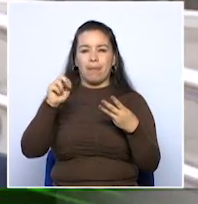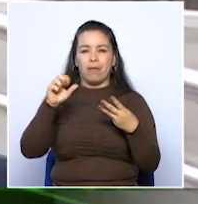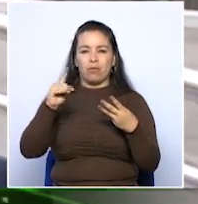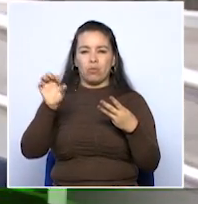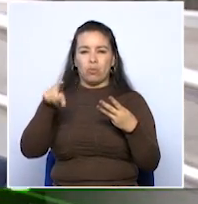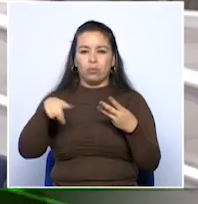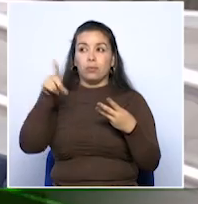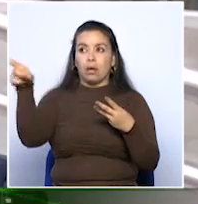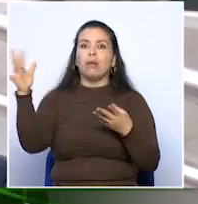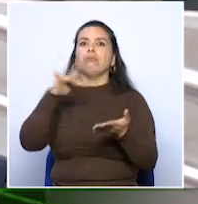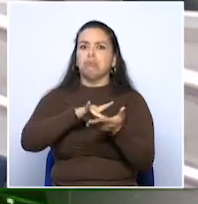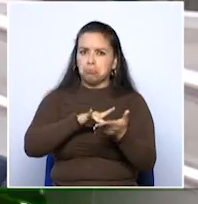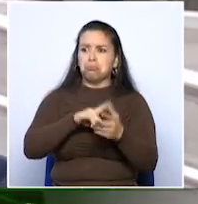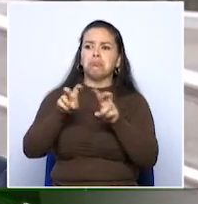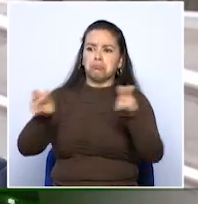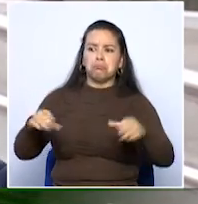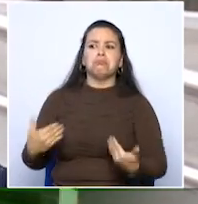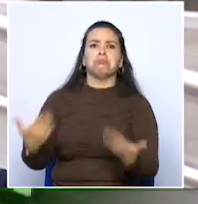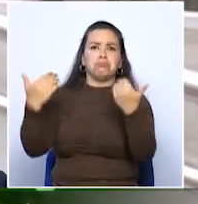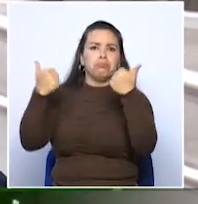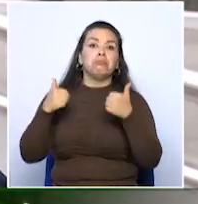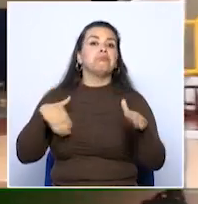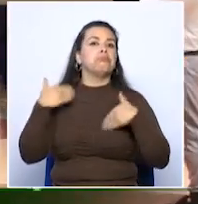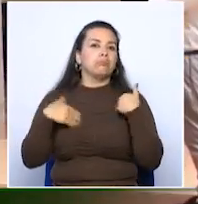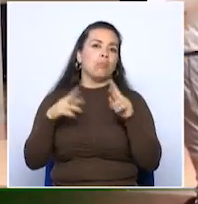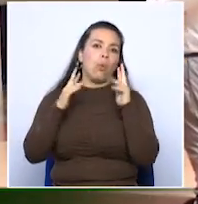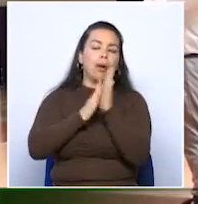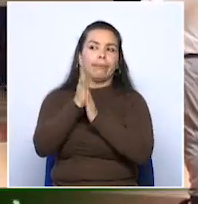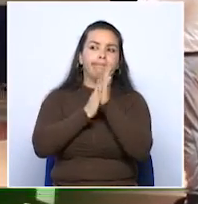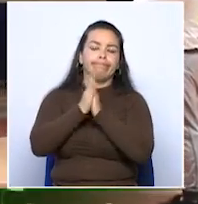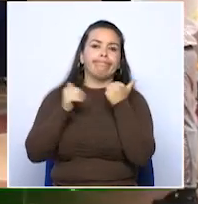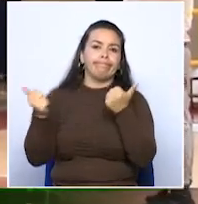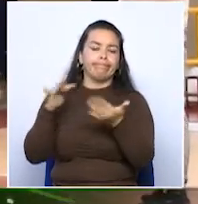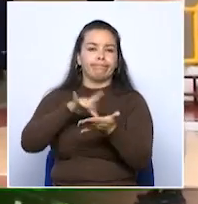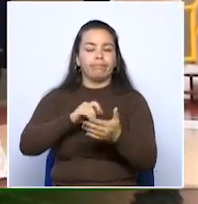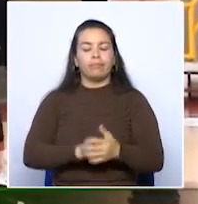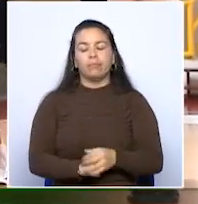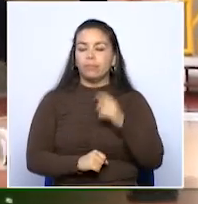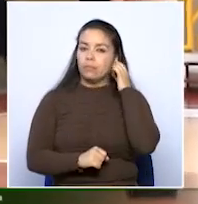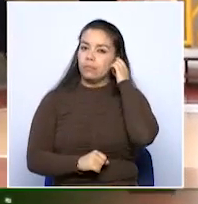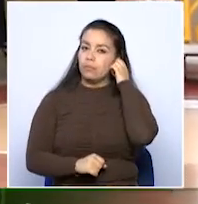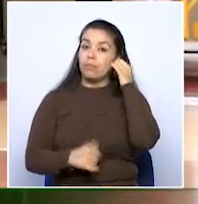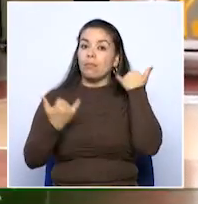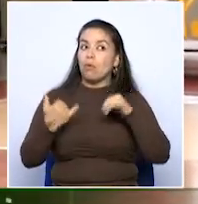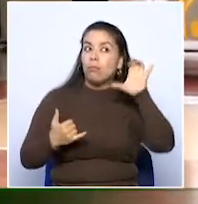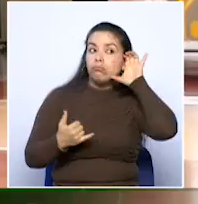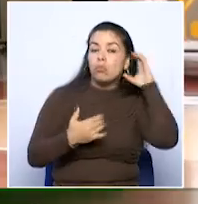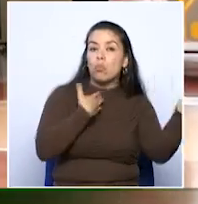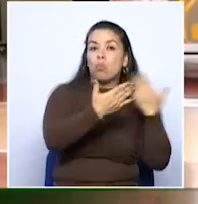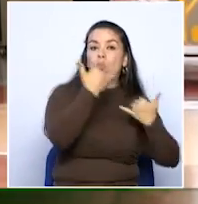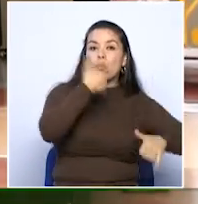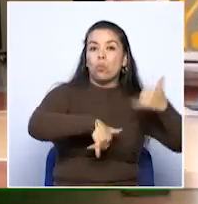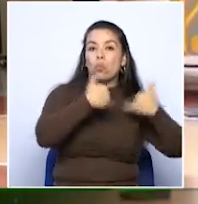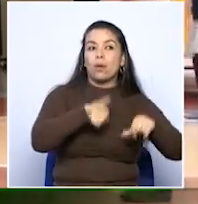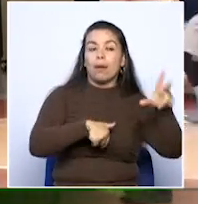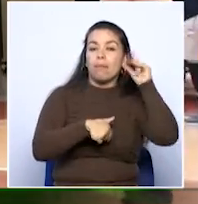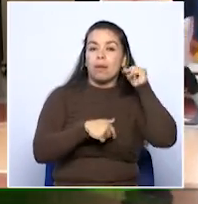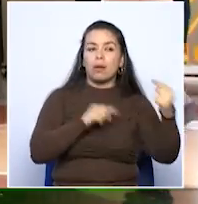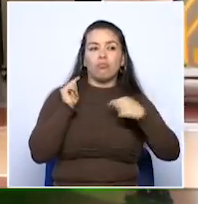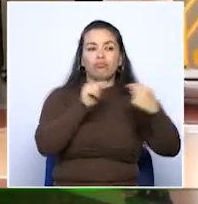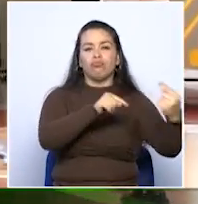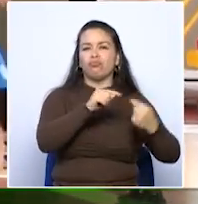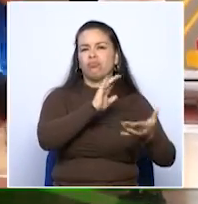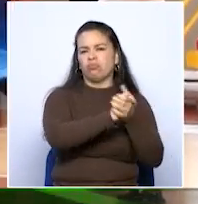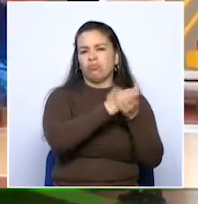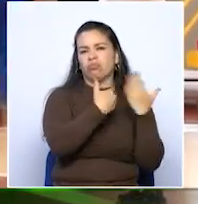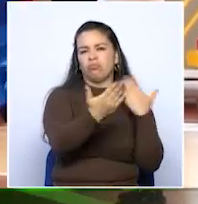Jones, que ha mostrado un buen nivel y estamos muy confiados en esa posición. Sabios juega a esta hora un partido amistoso ante Caney de Pereira en el Coliseo Mayor